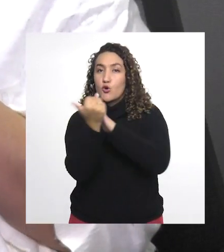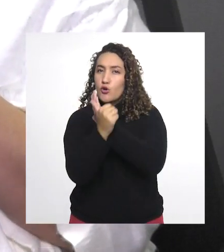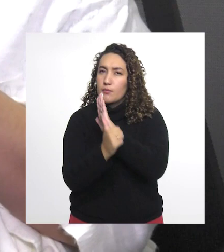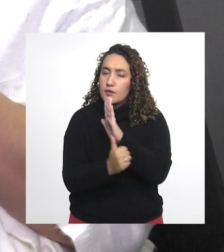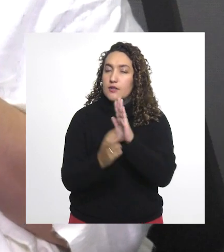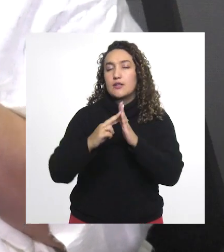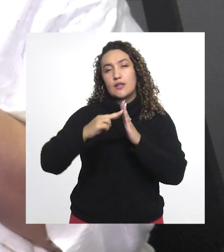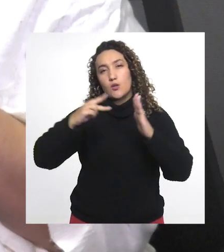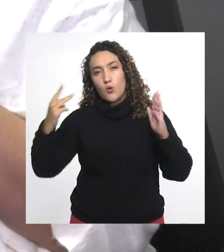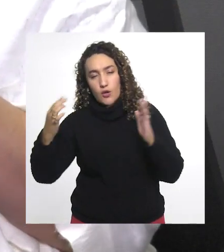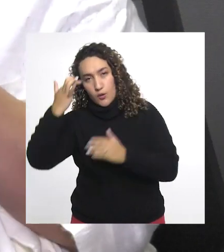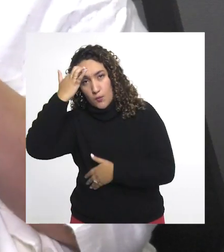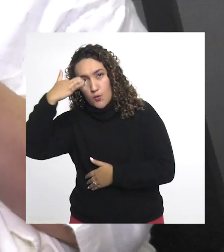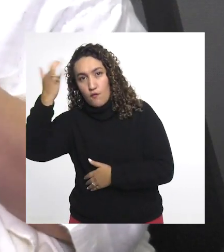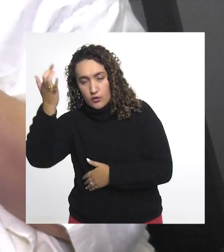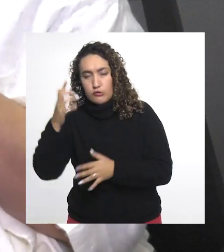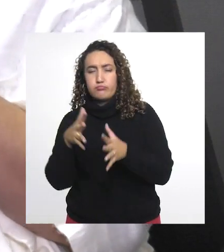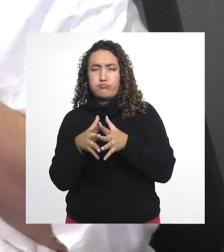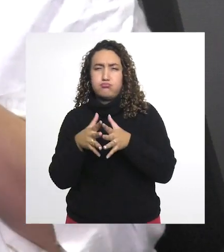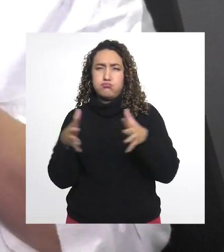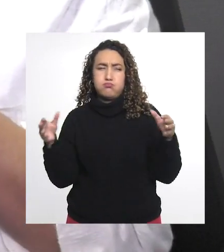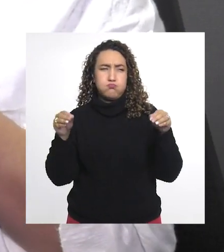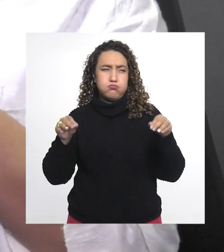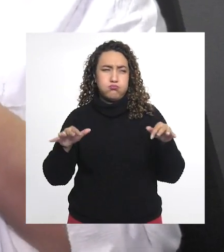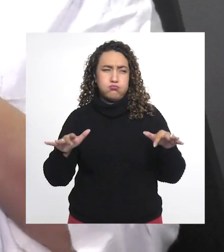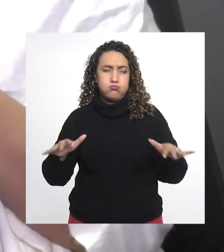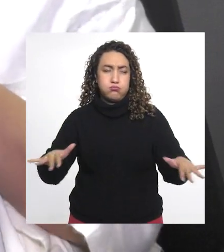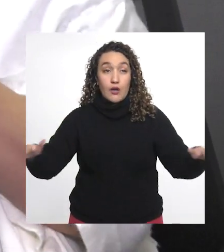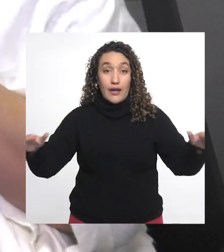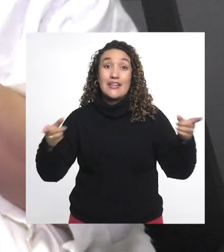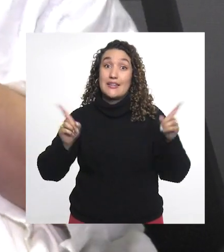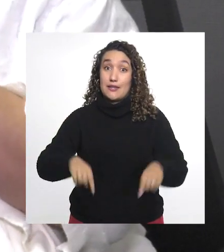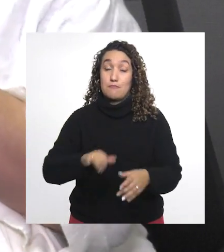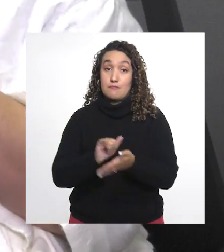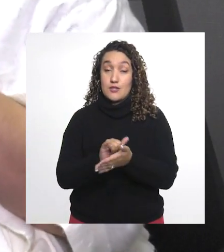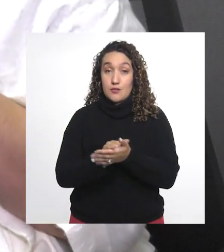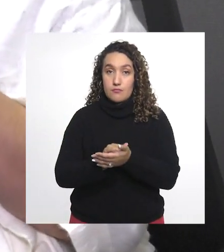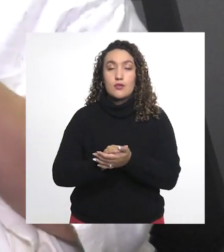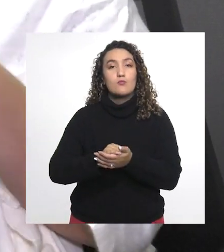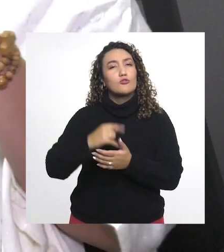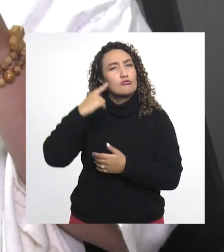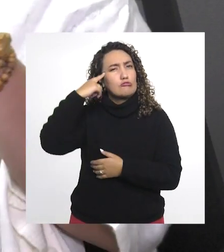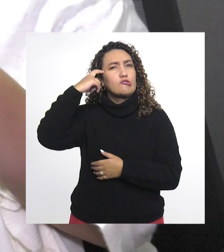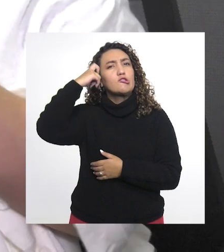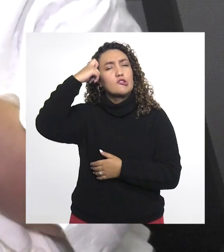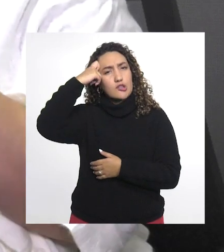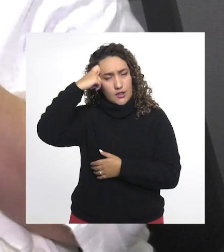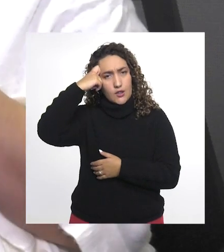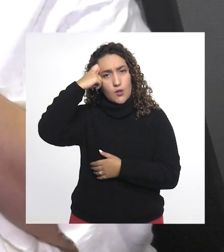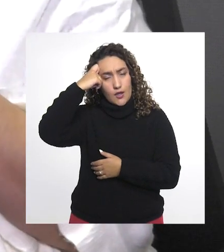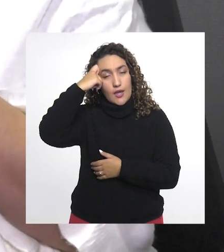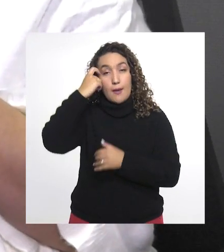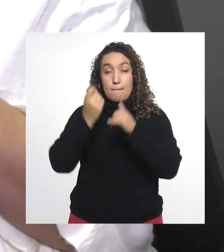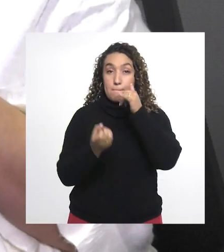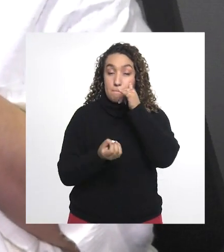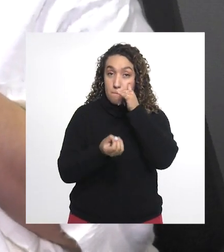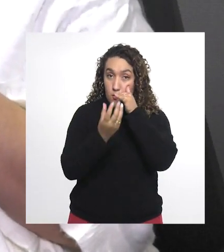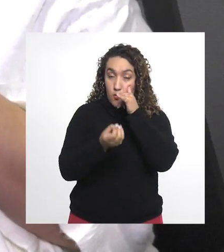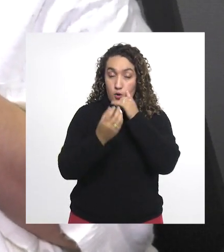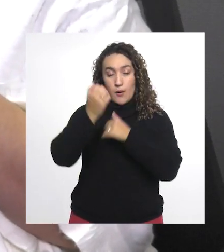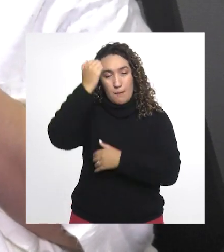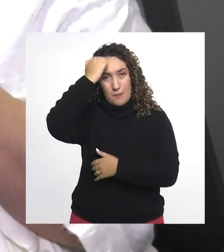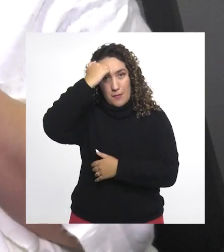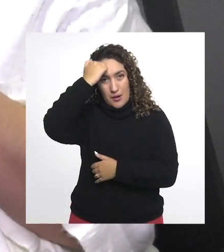crecido en sus programas tecnológicos, ha crecido en sus programas profesionales, también se ha retado con su programa